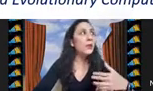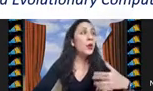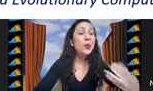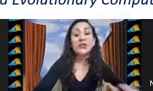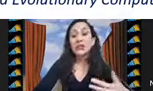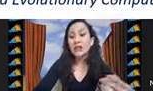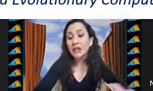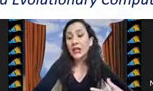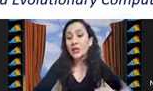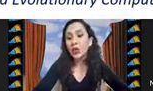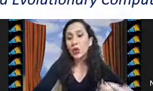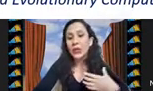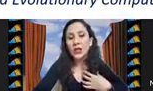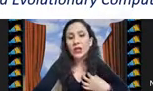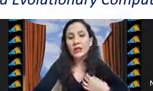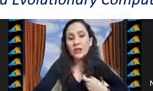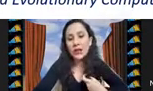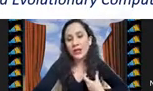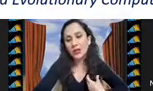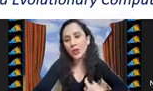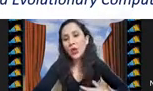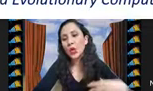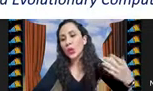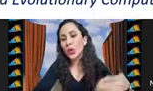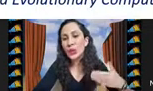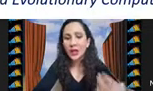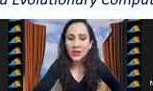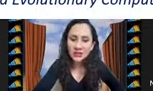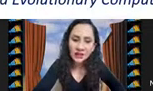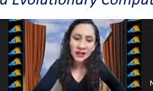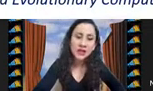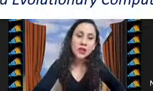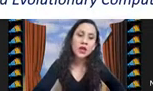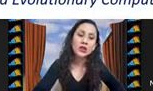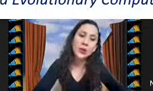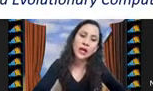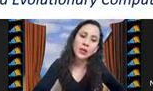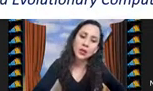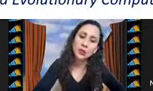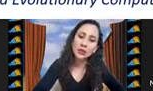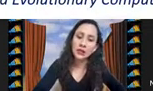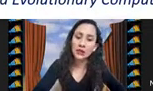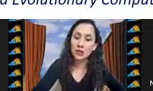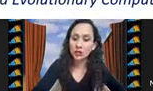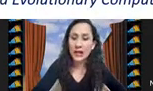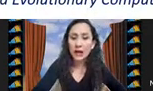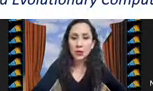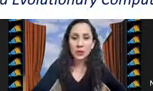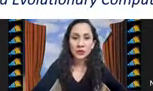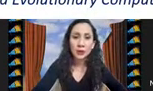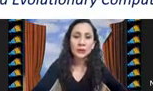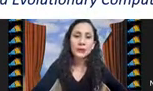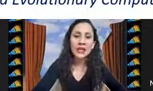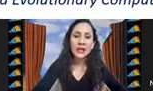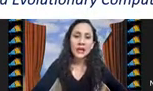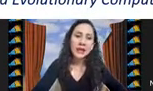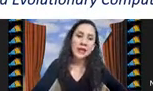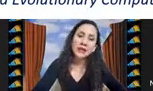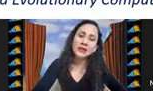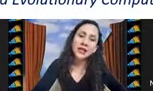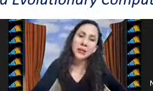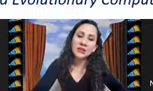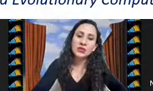propuestas que se han hecho de operadores de variación o de operadores genéticos para algoritmos genéticos de agrupación